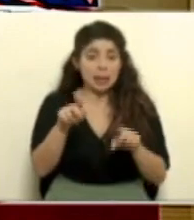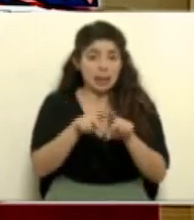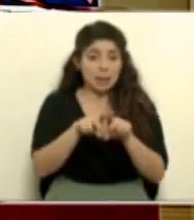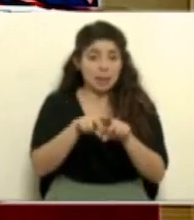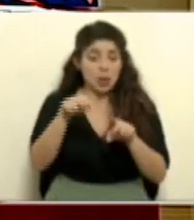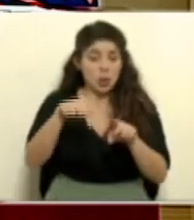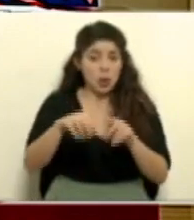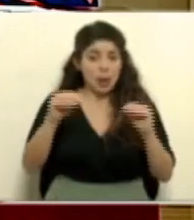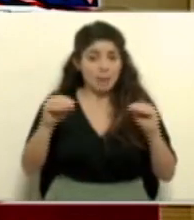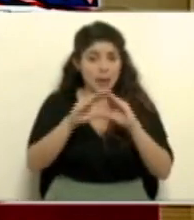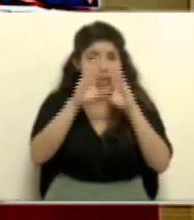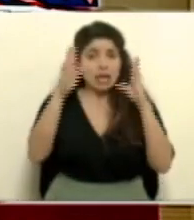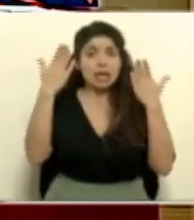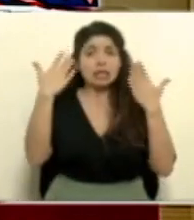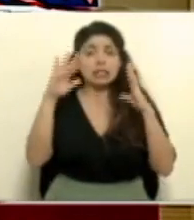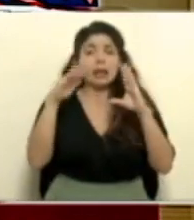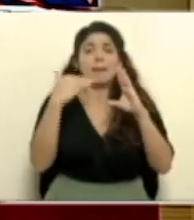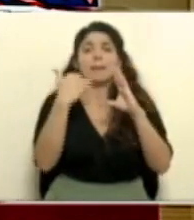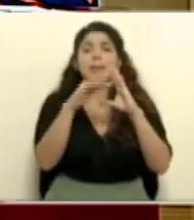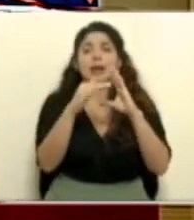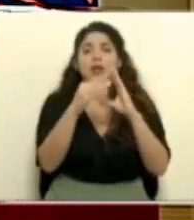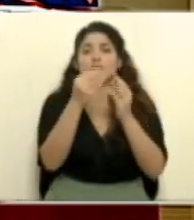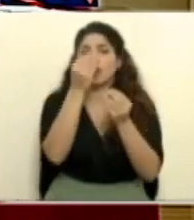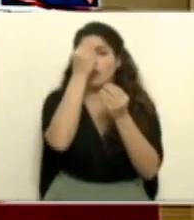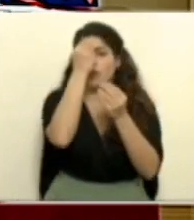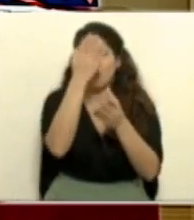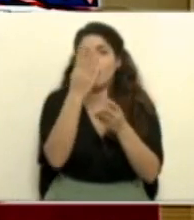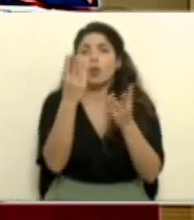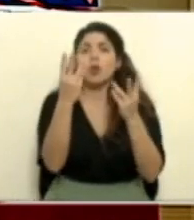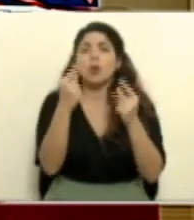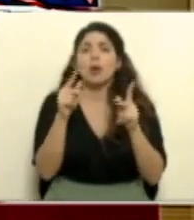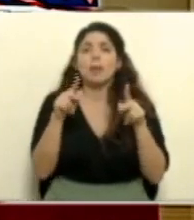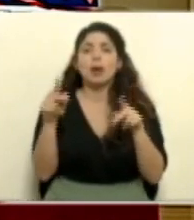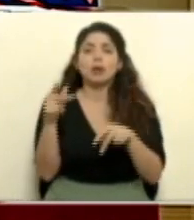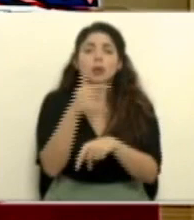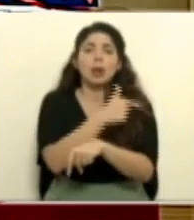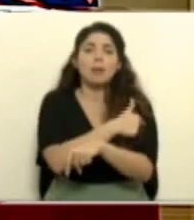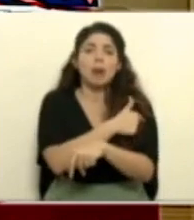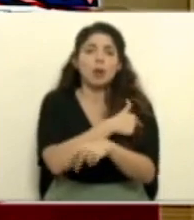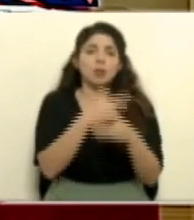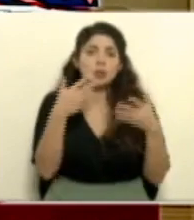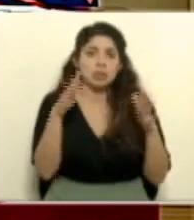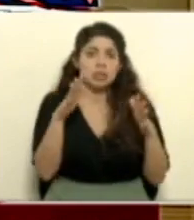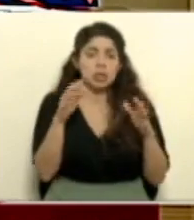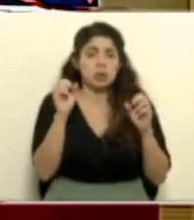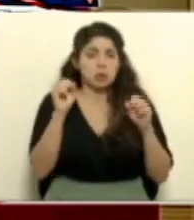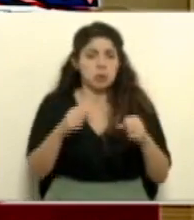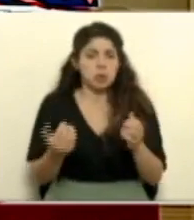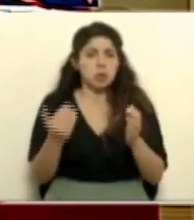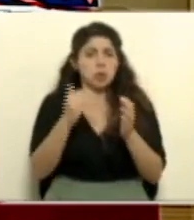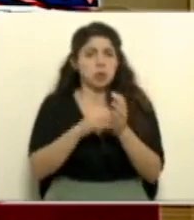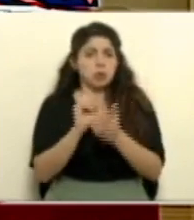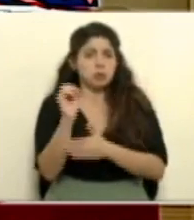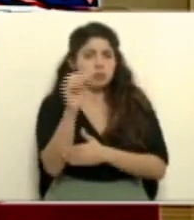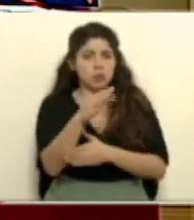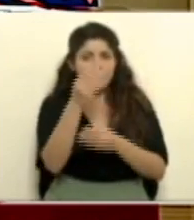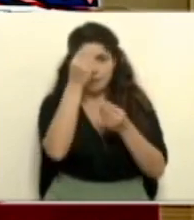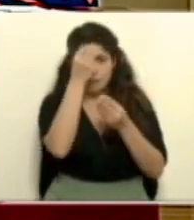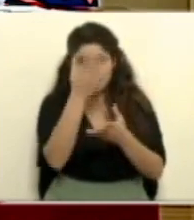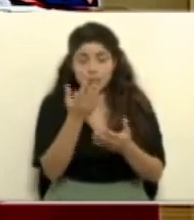la mañana se envió el reporte de vacunación. También le podemos volver a hacer llegar la información.